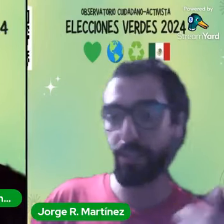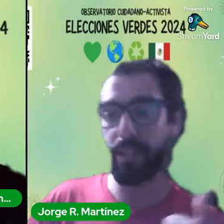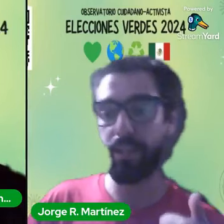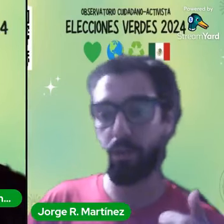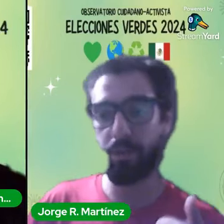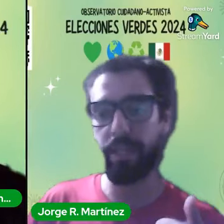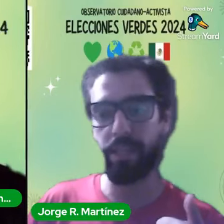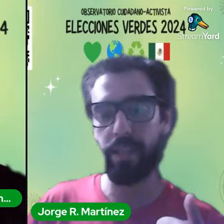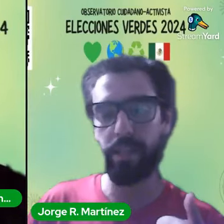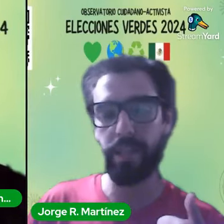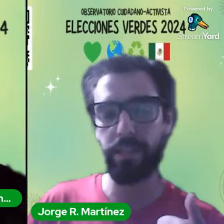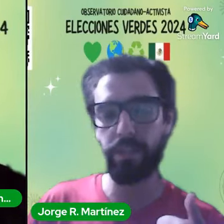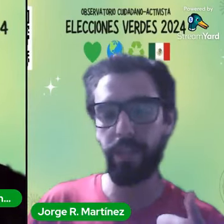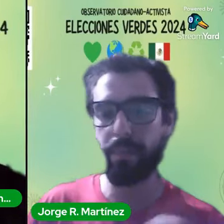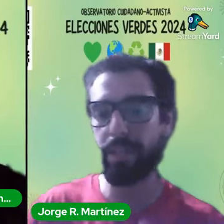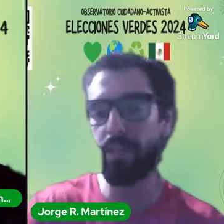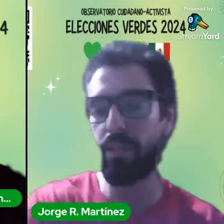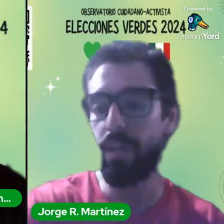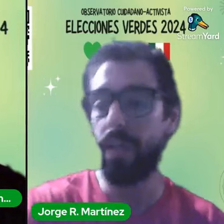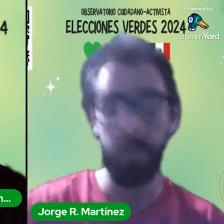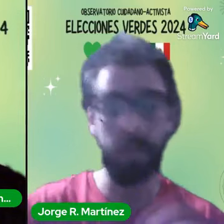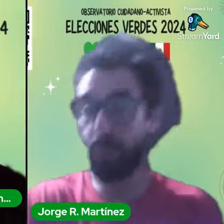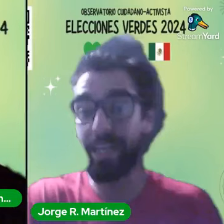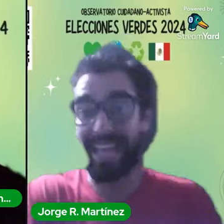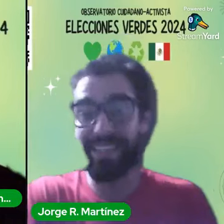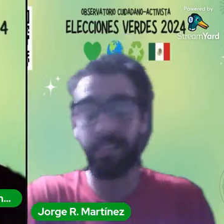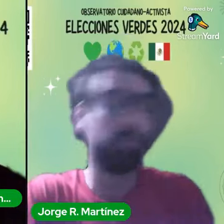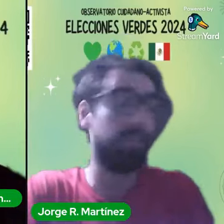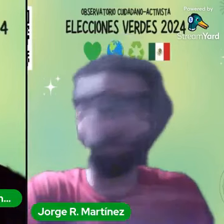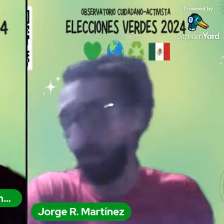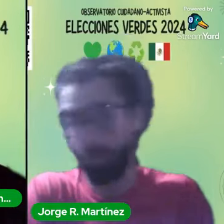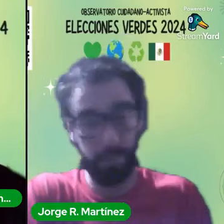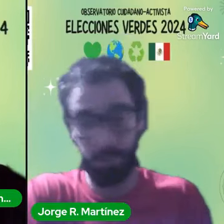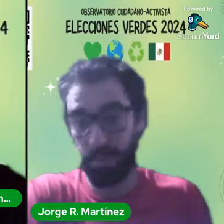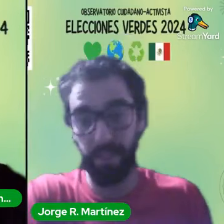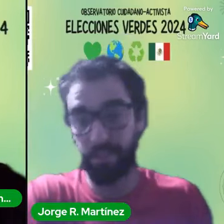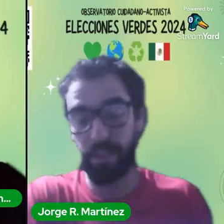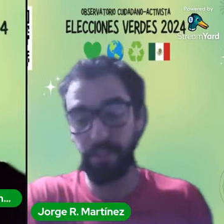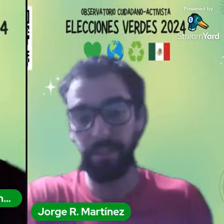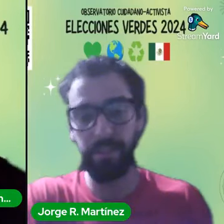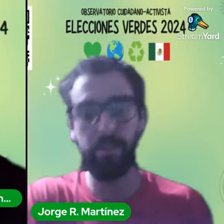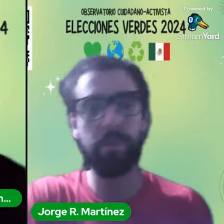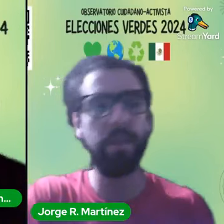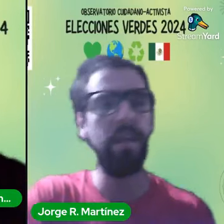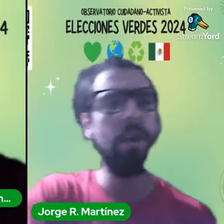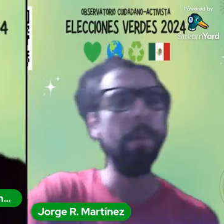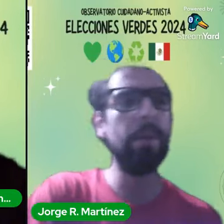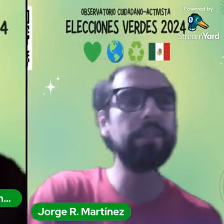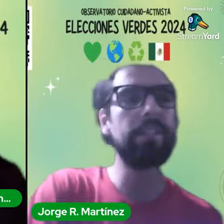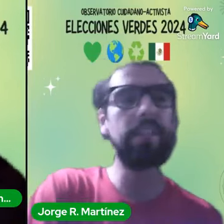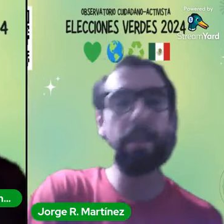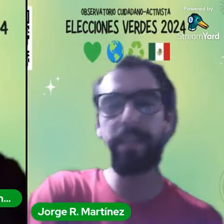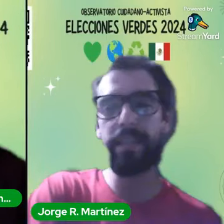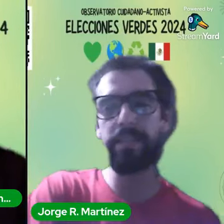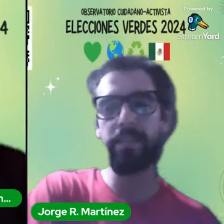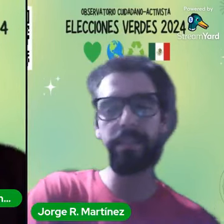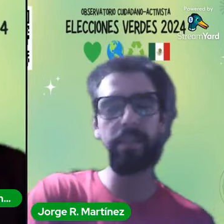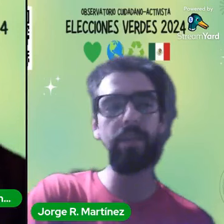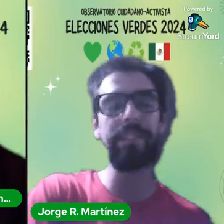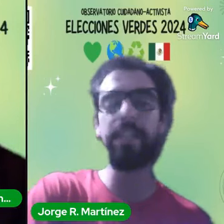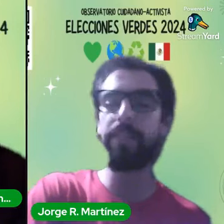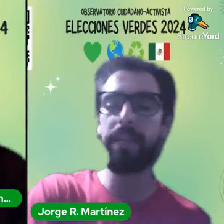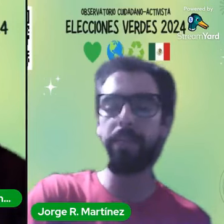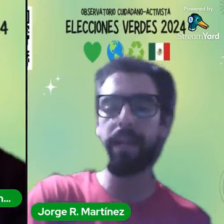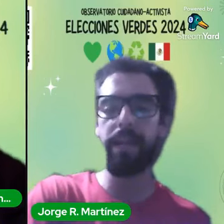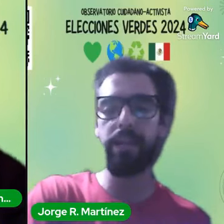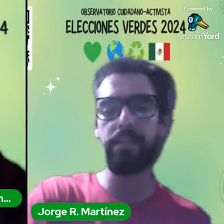desigualdad enorme en la ciudad de México es muy grande entonces hay mucho espacio para la desigualdad de cierta forma pero es realmente qué se va a hacer o qué